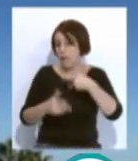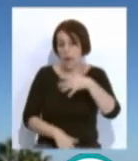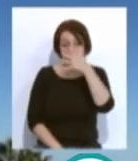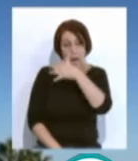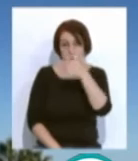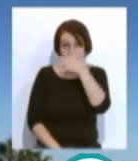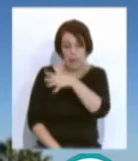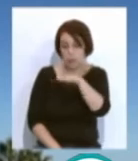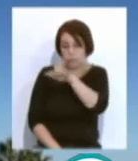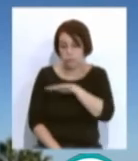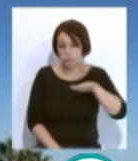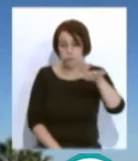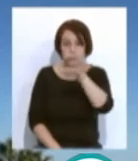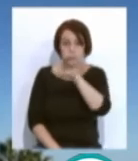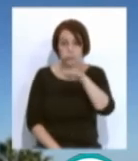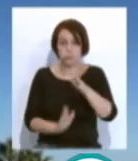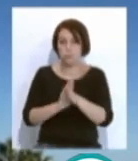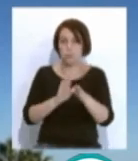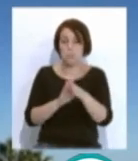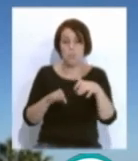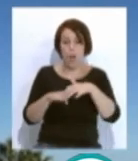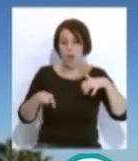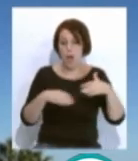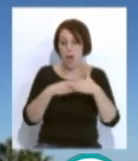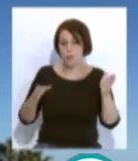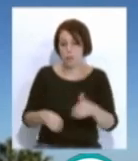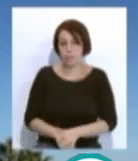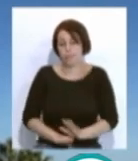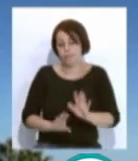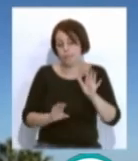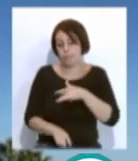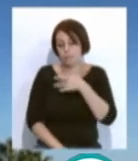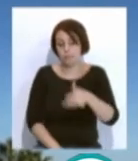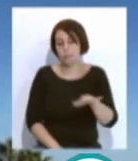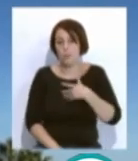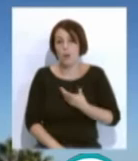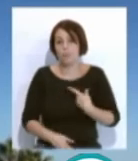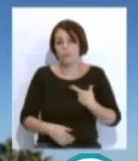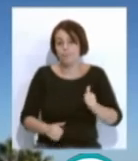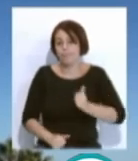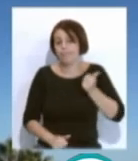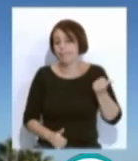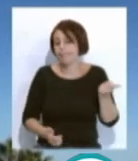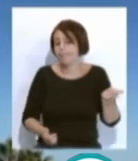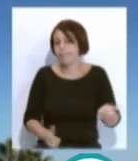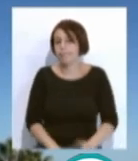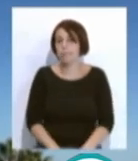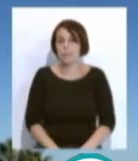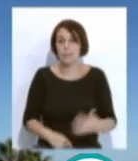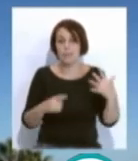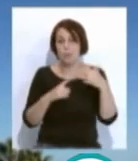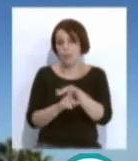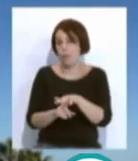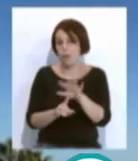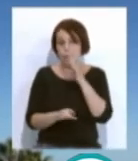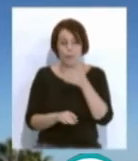se mantienen la gran mayoría abiertos, pero bueno, es circunstancial y la situación que